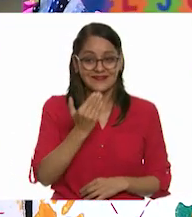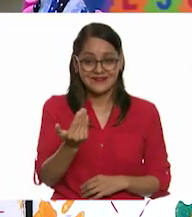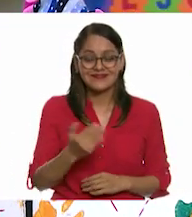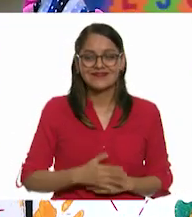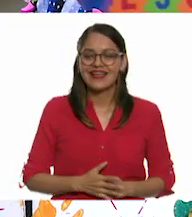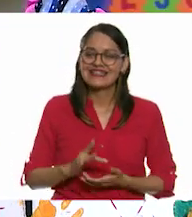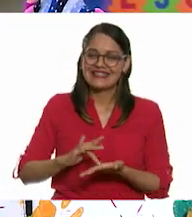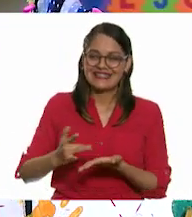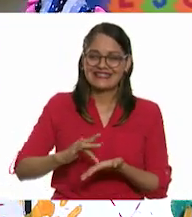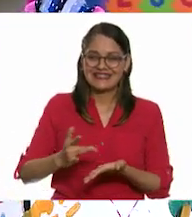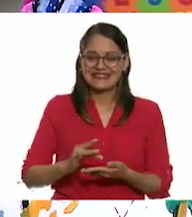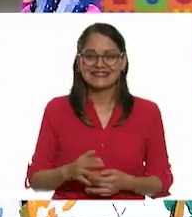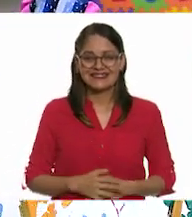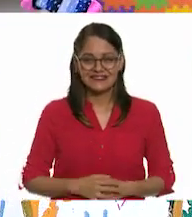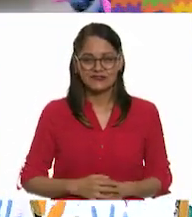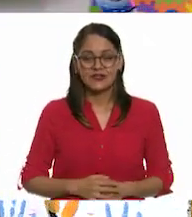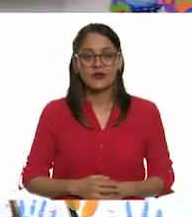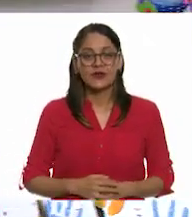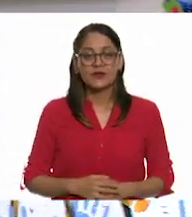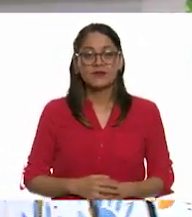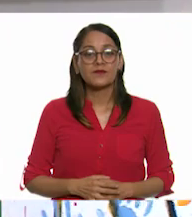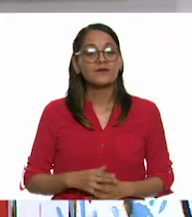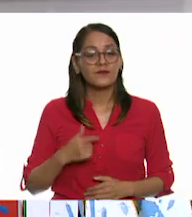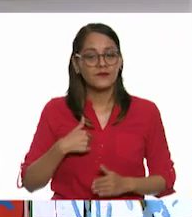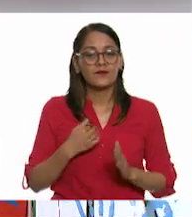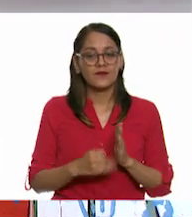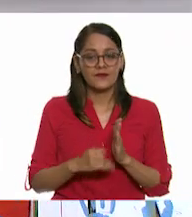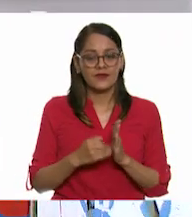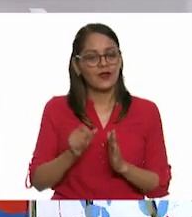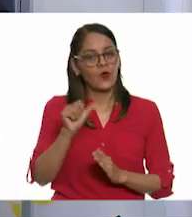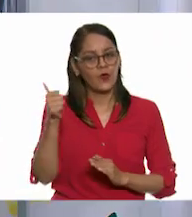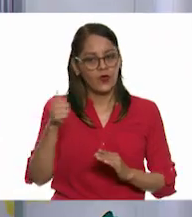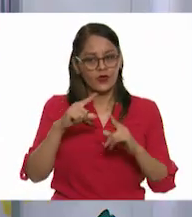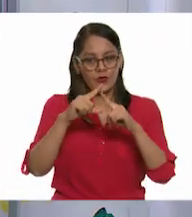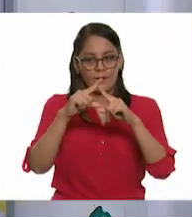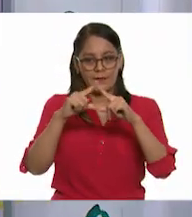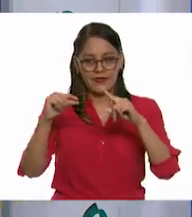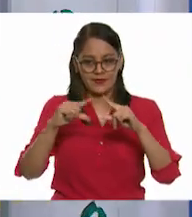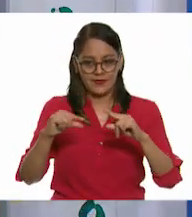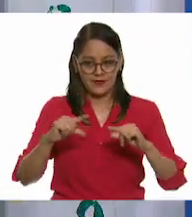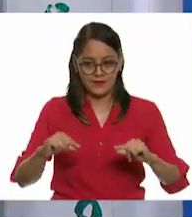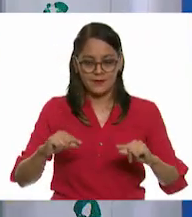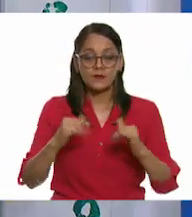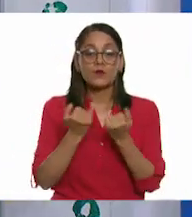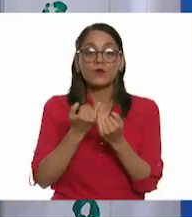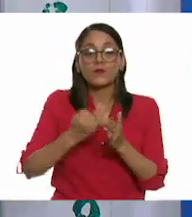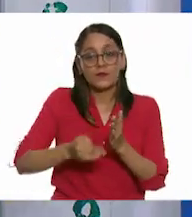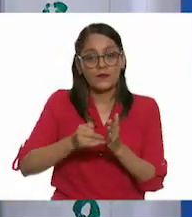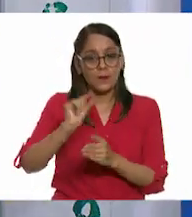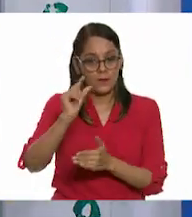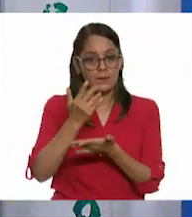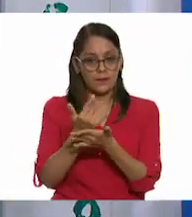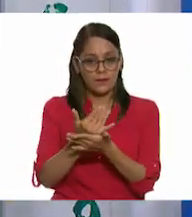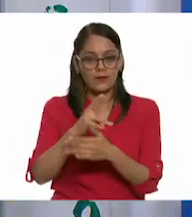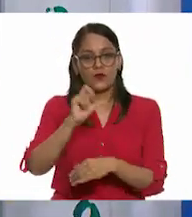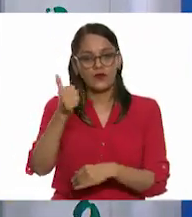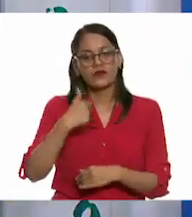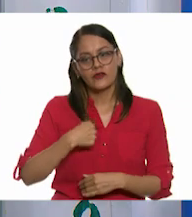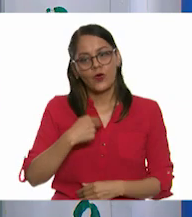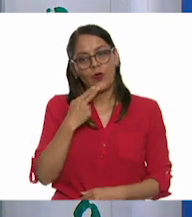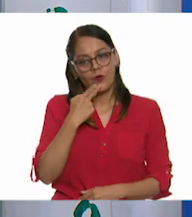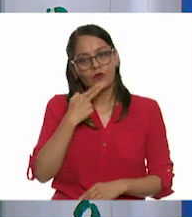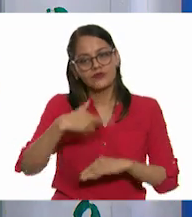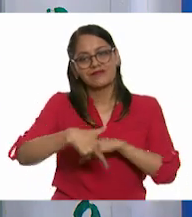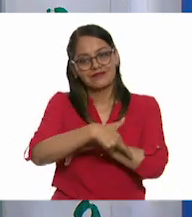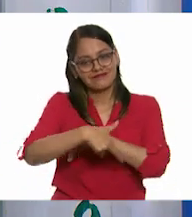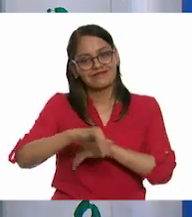¡Oh! ¡Muchas gracias! bien! Sí, quedó muy Yo aún me falta el otro pino, pero también voy avanzando lo más rápido que puedo. Obviamente yo sí estoy utilizando nuestro